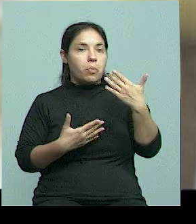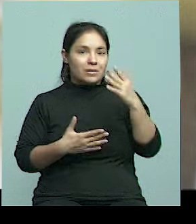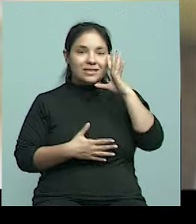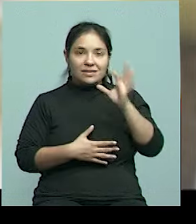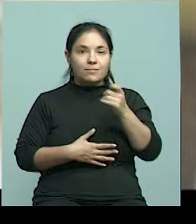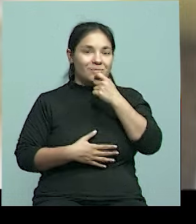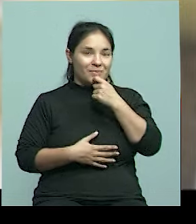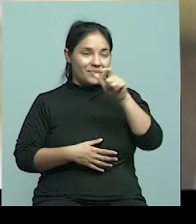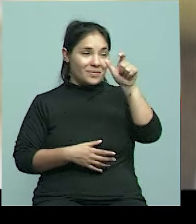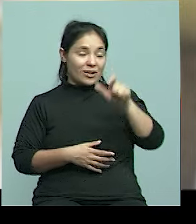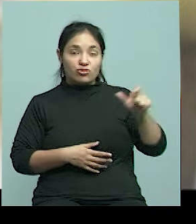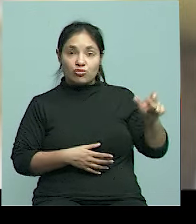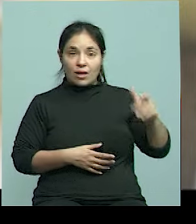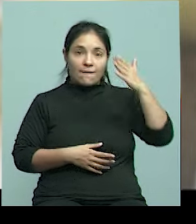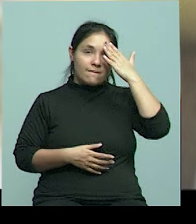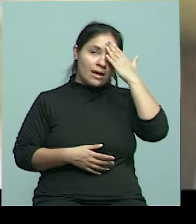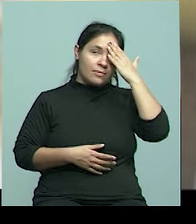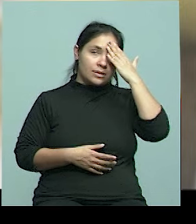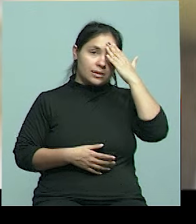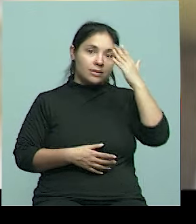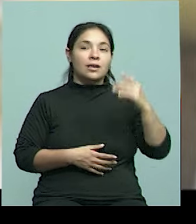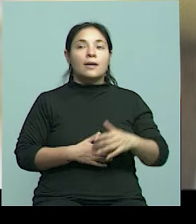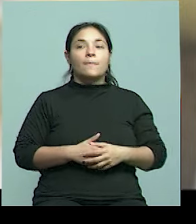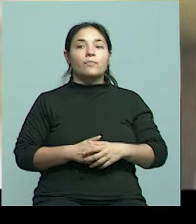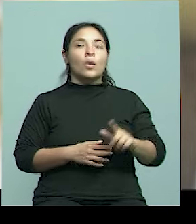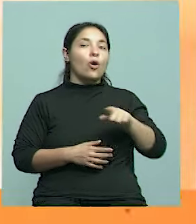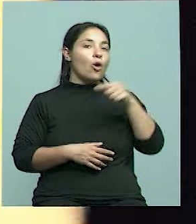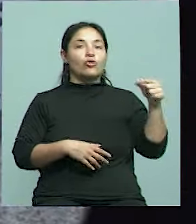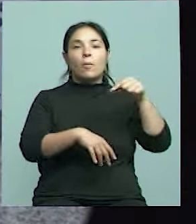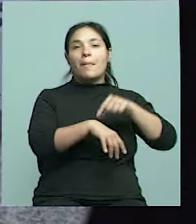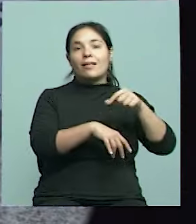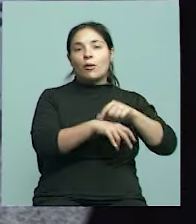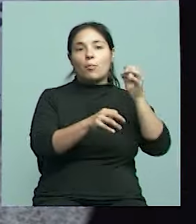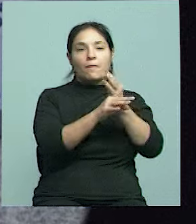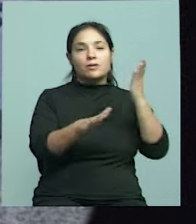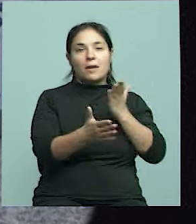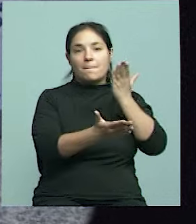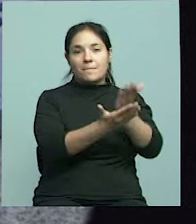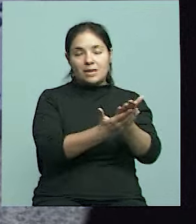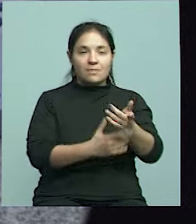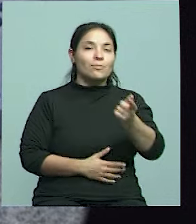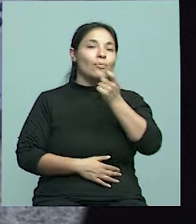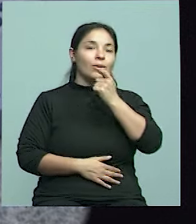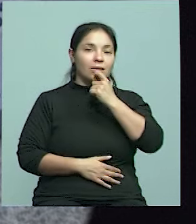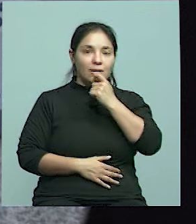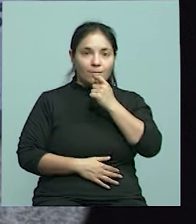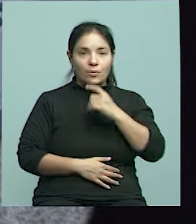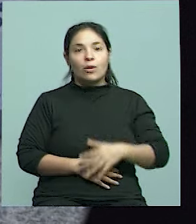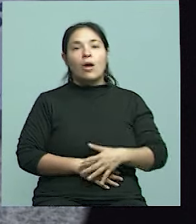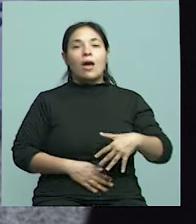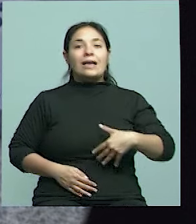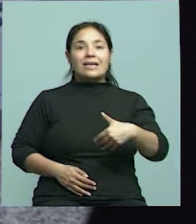pacientes derivados de distintos médicos especialistas. Por ejemplo, de